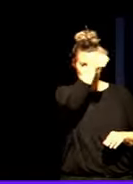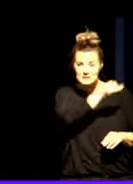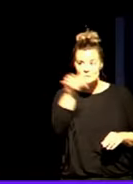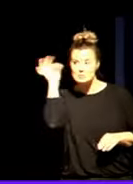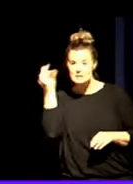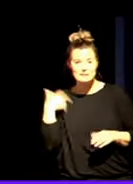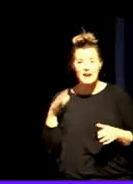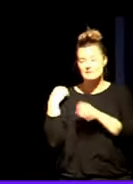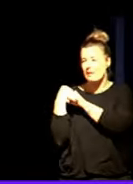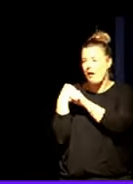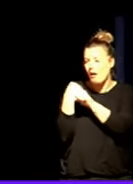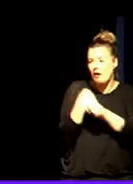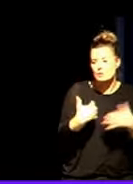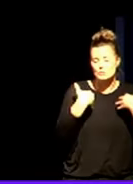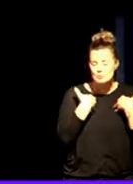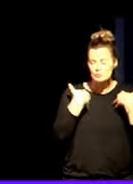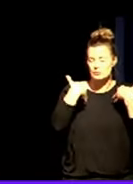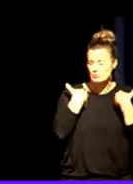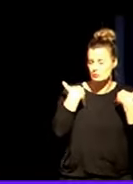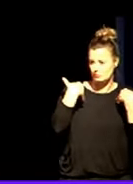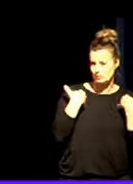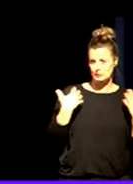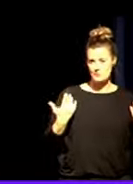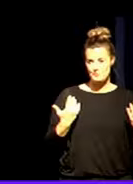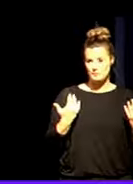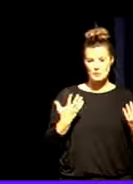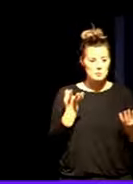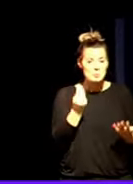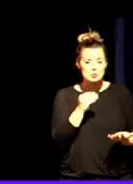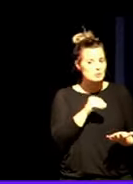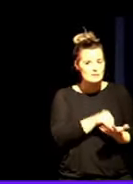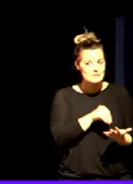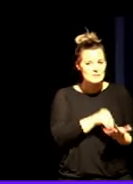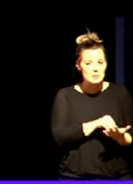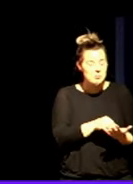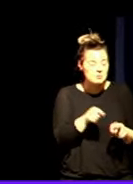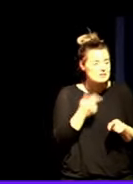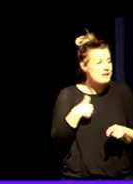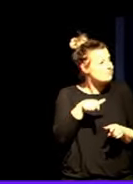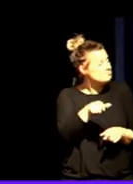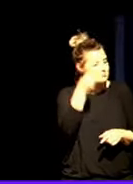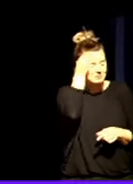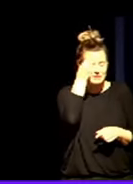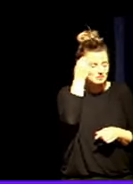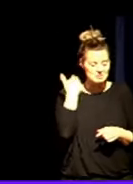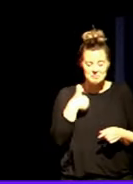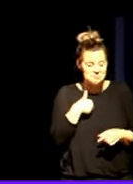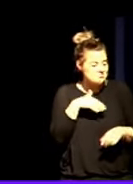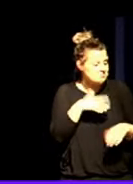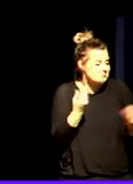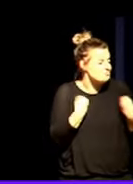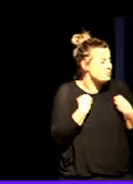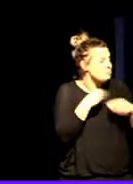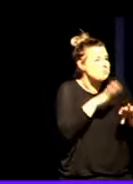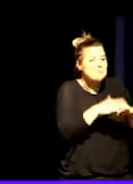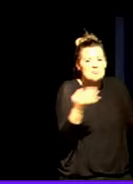sufriendo llevaba mucho tiempo leyendo que no había razones para vivir llevaba muchos meses